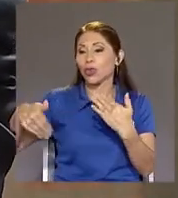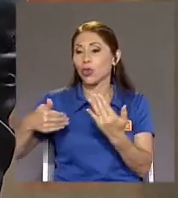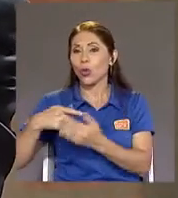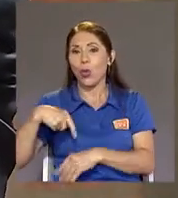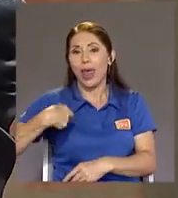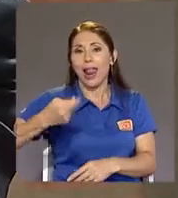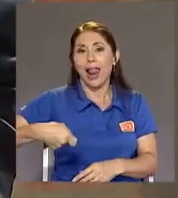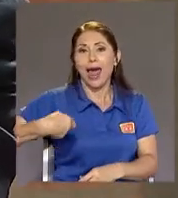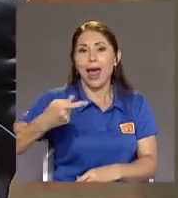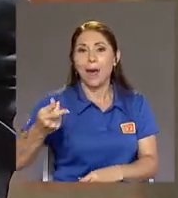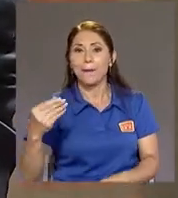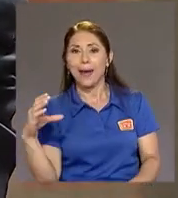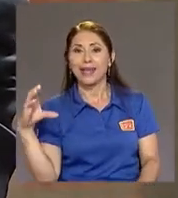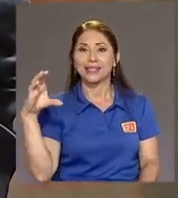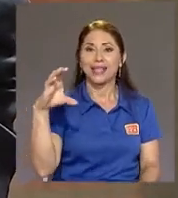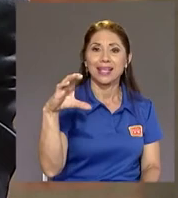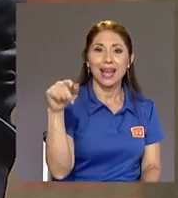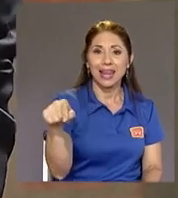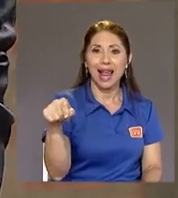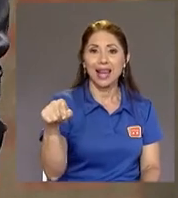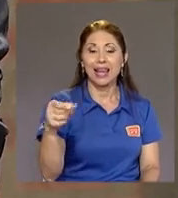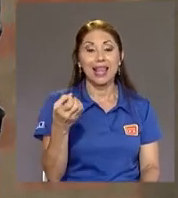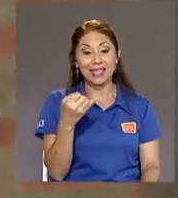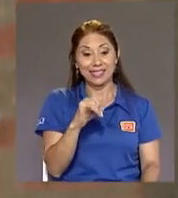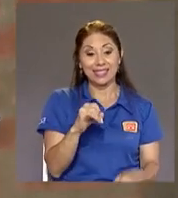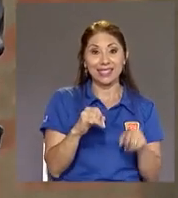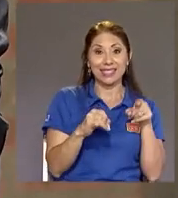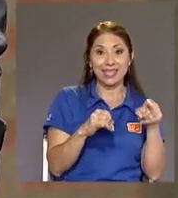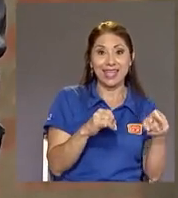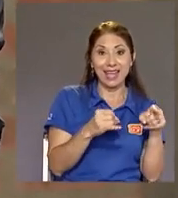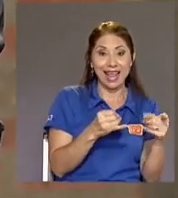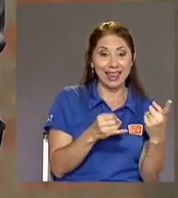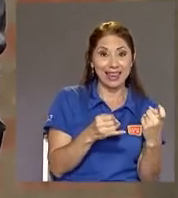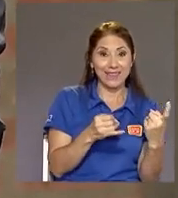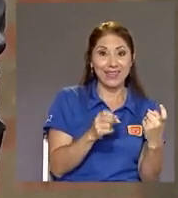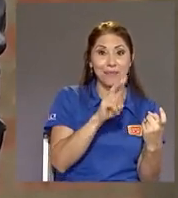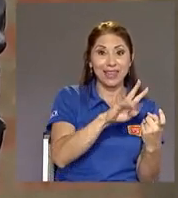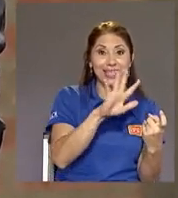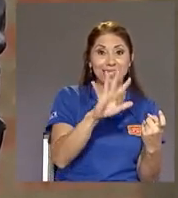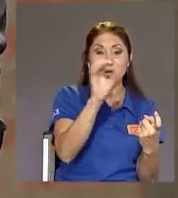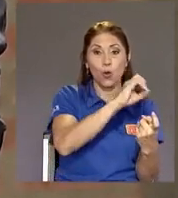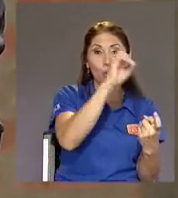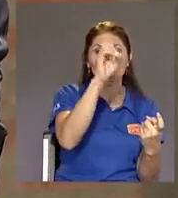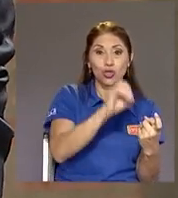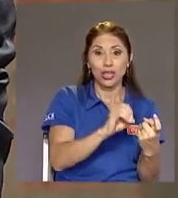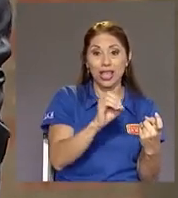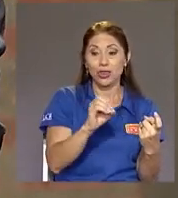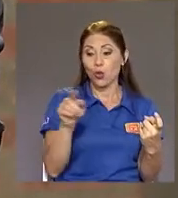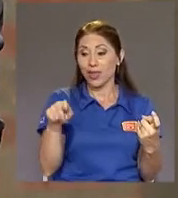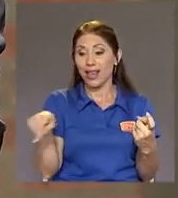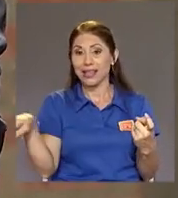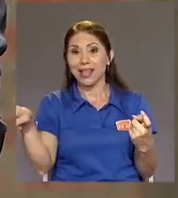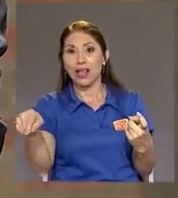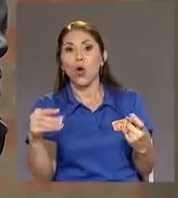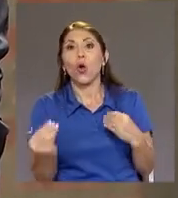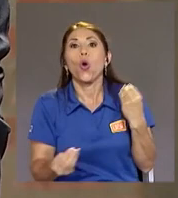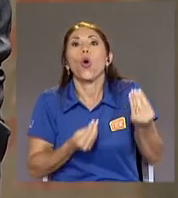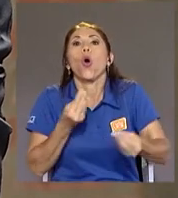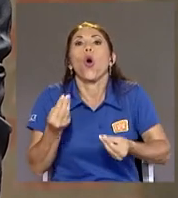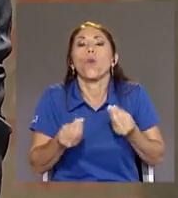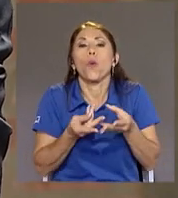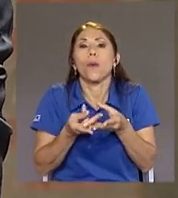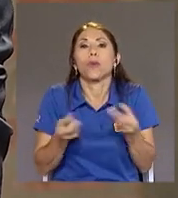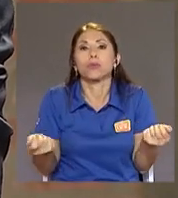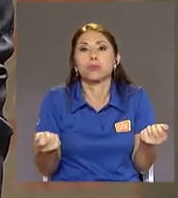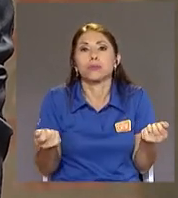Actuarial Es 25% De la masa salarial ¿Cómo mejorar La administración? Te lo va a reglar Si la administración Cuesta 0.4